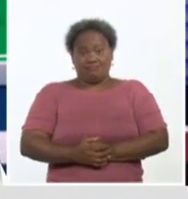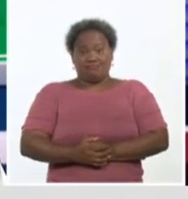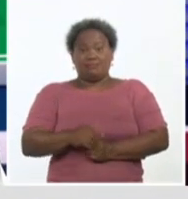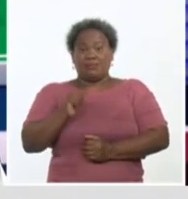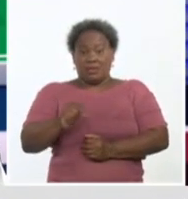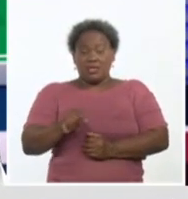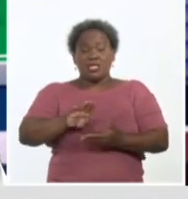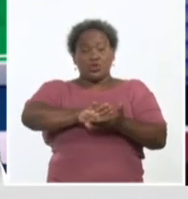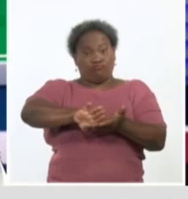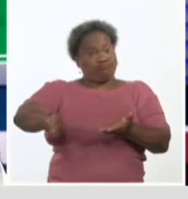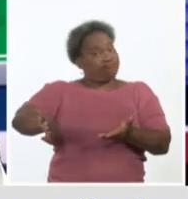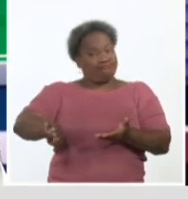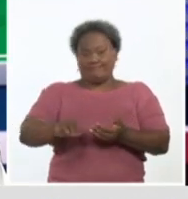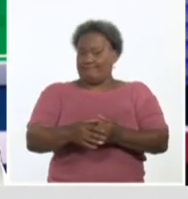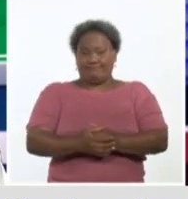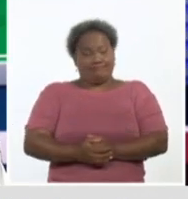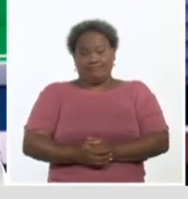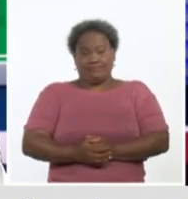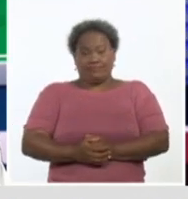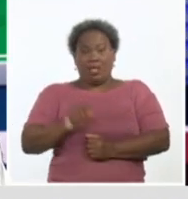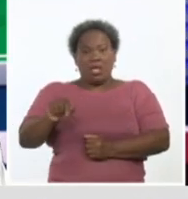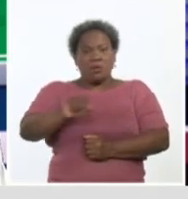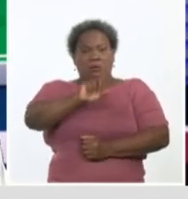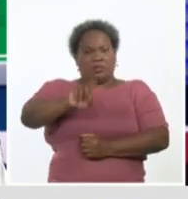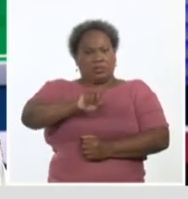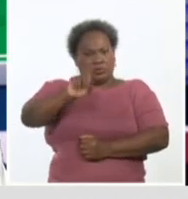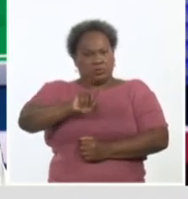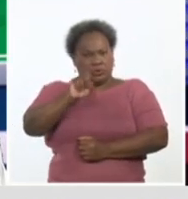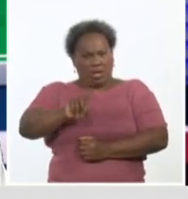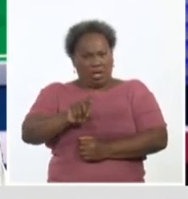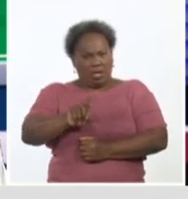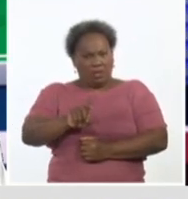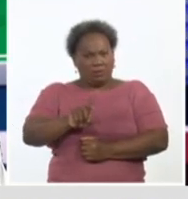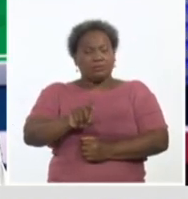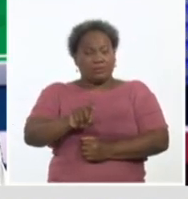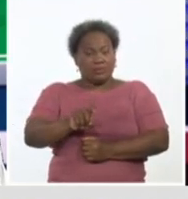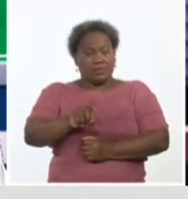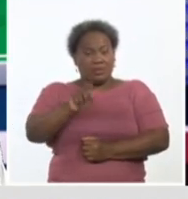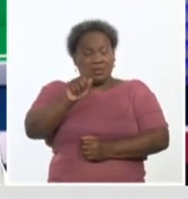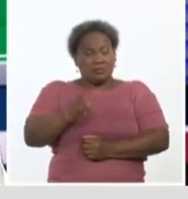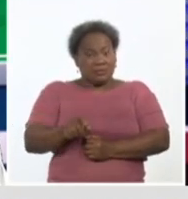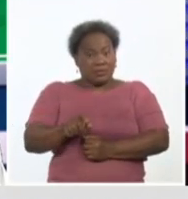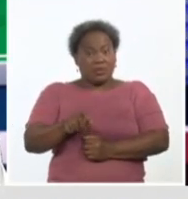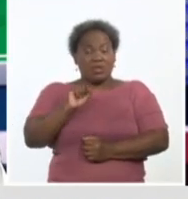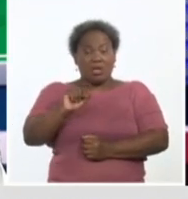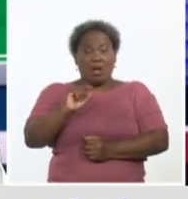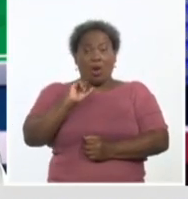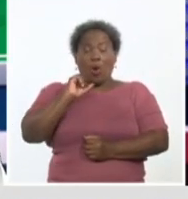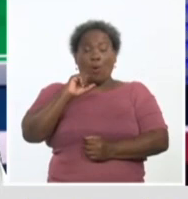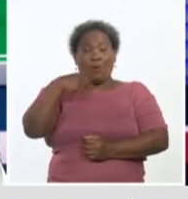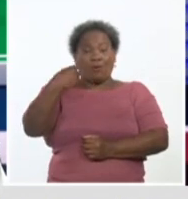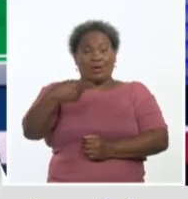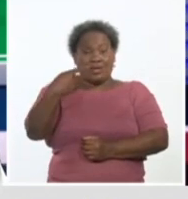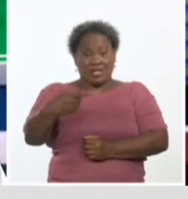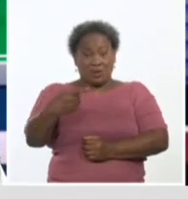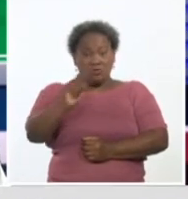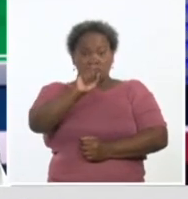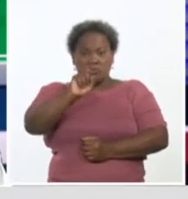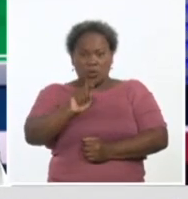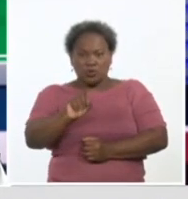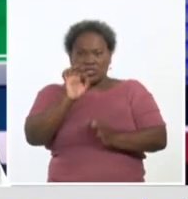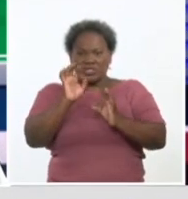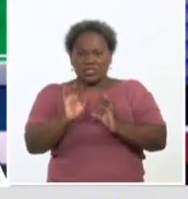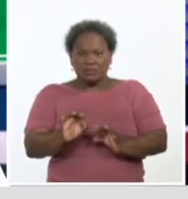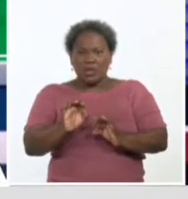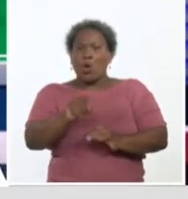exclusión. Hemos preguntado, o sea, se ha considerado como un criterio y se usa la pregunta en interrogatorio,